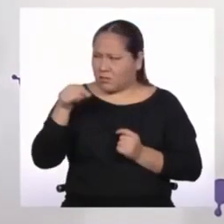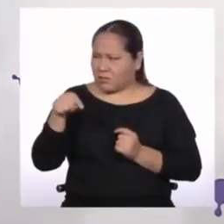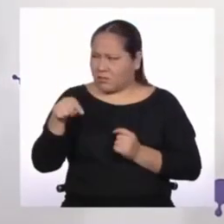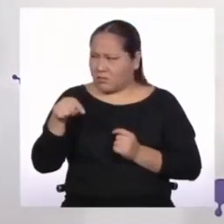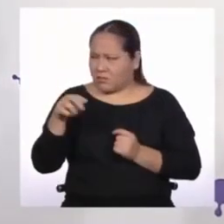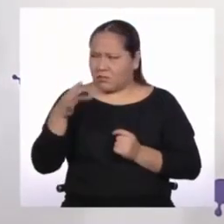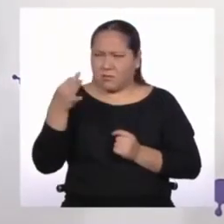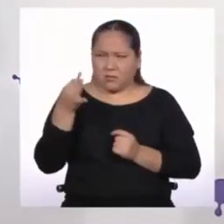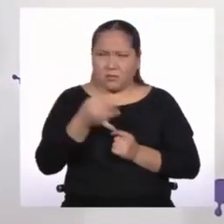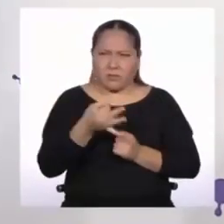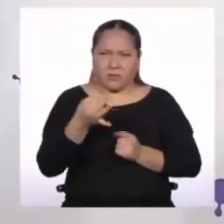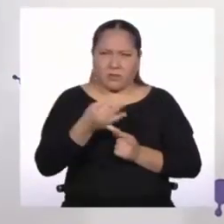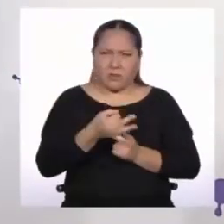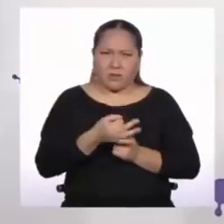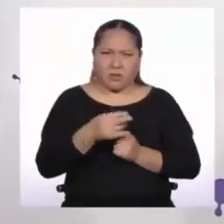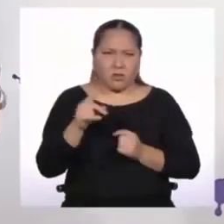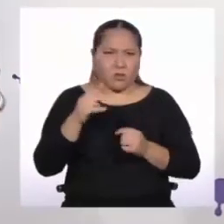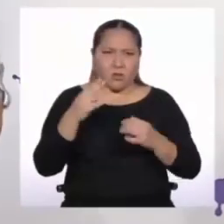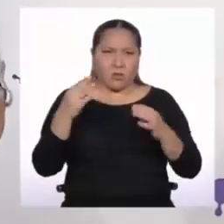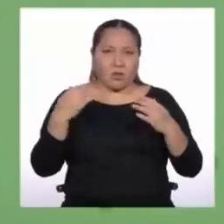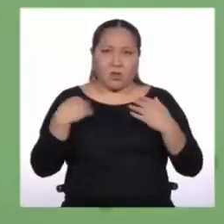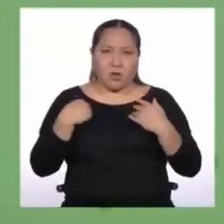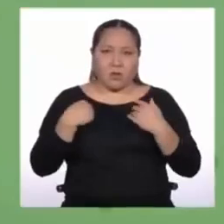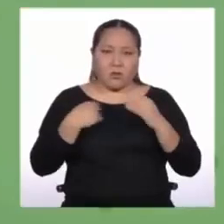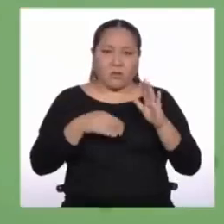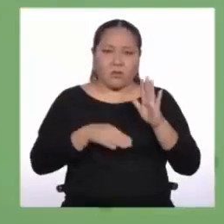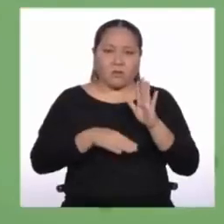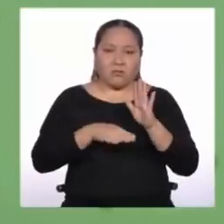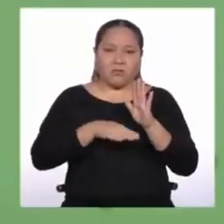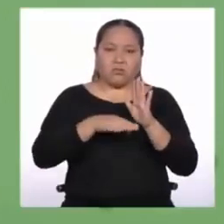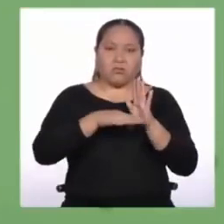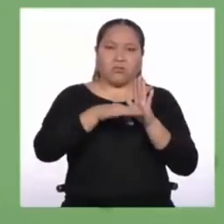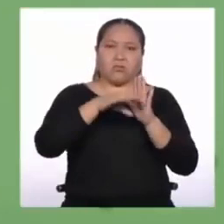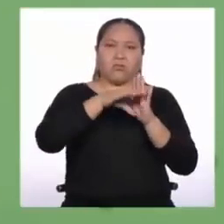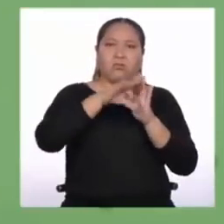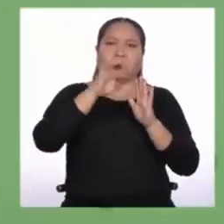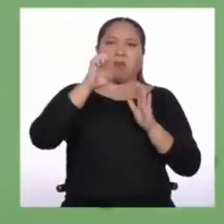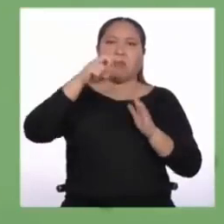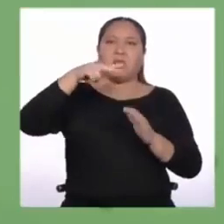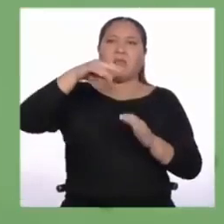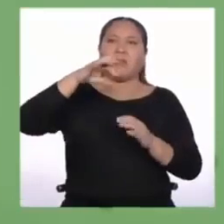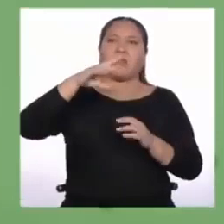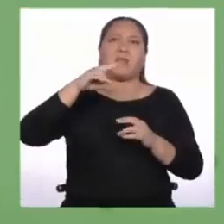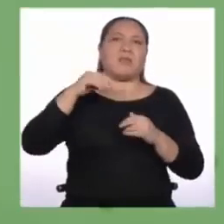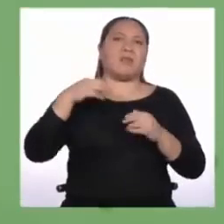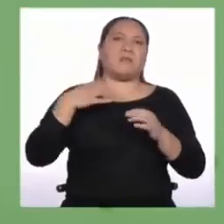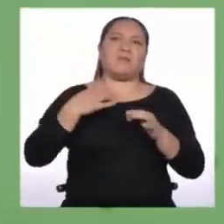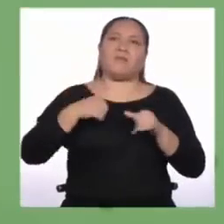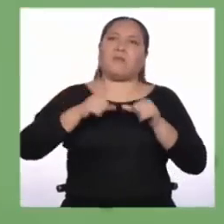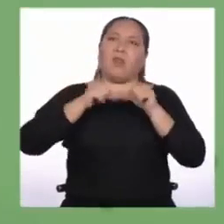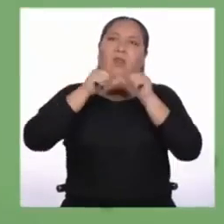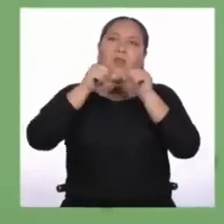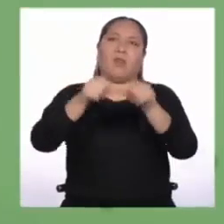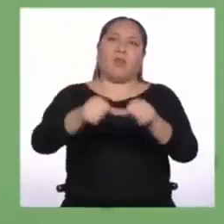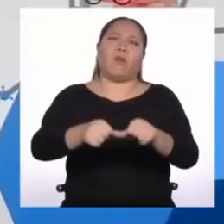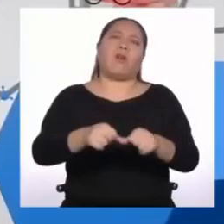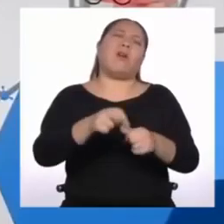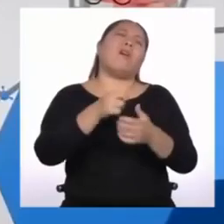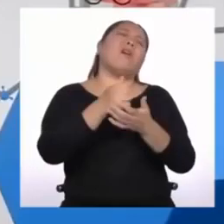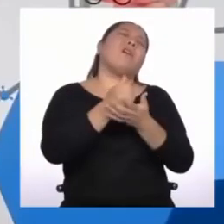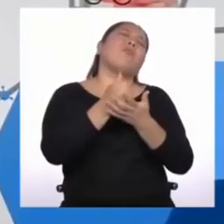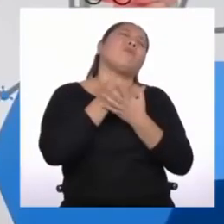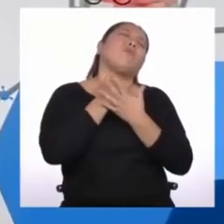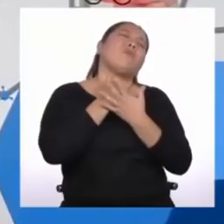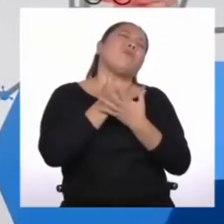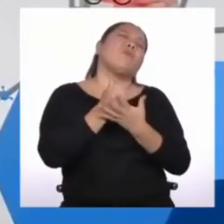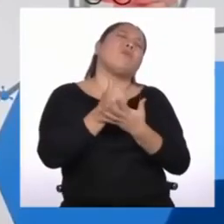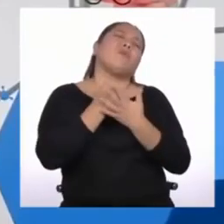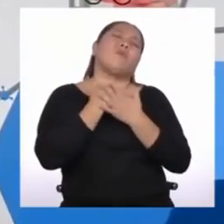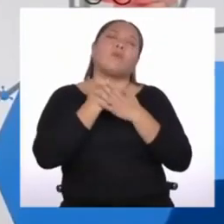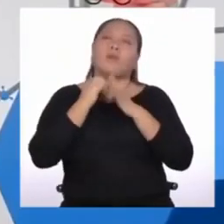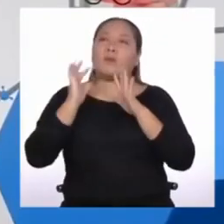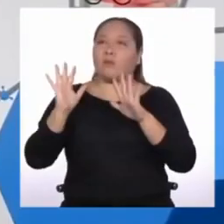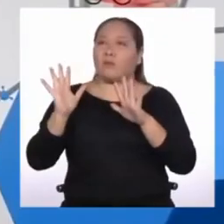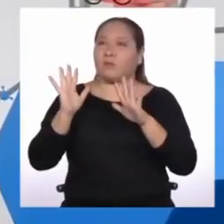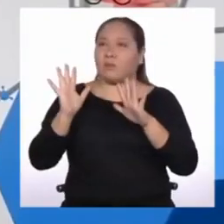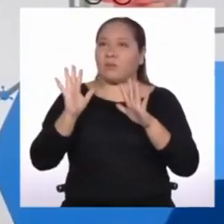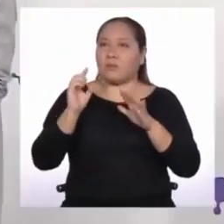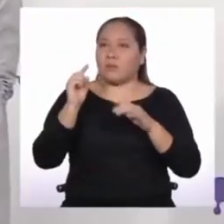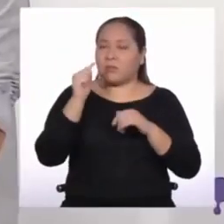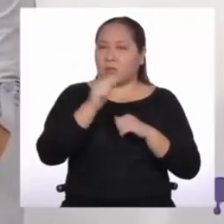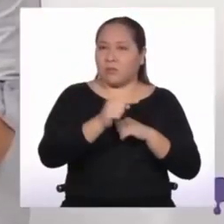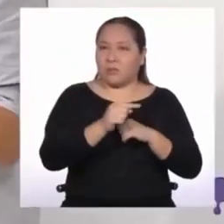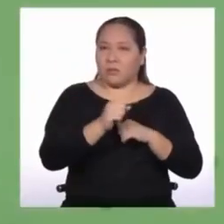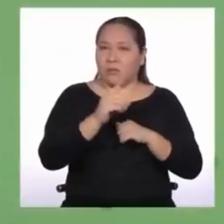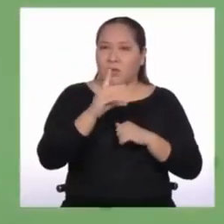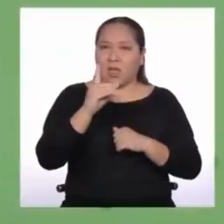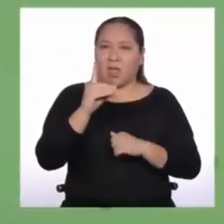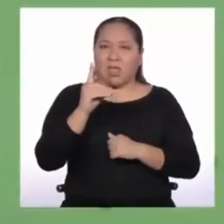lógico. Nadie tiene energía para siempre. No te aproveches de mi debilidad. Ayúdame ya. Tranquilo cerebro, dame un segundo. Vamos a empezar